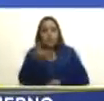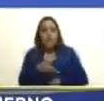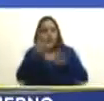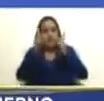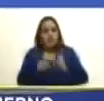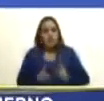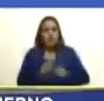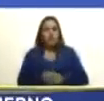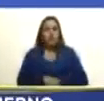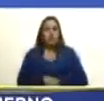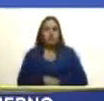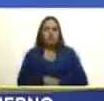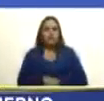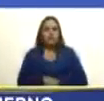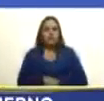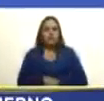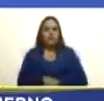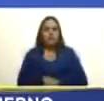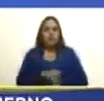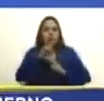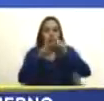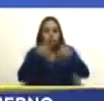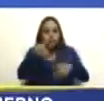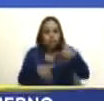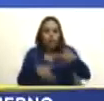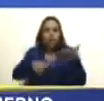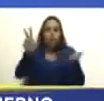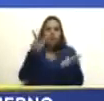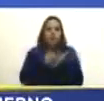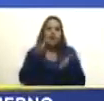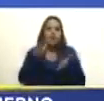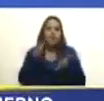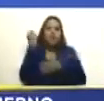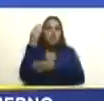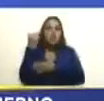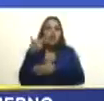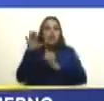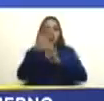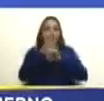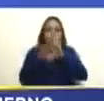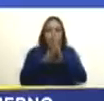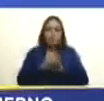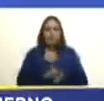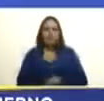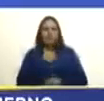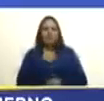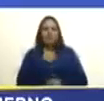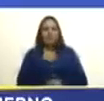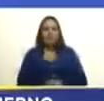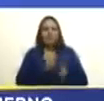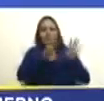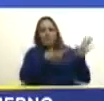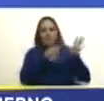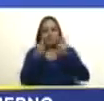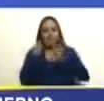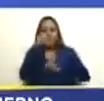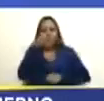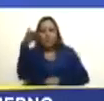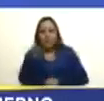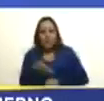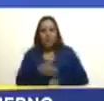el referéndum para aprobar la asamblea constituyente 76%